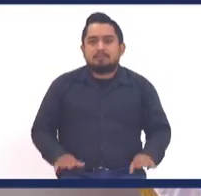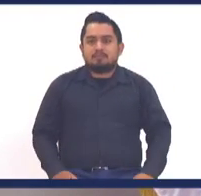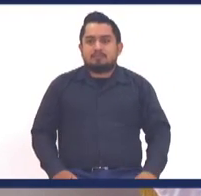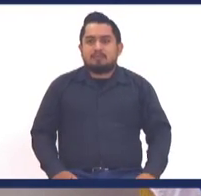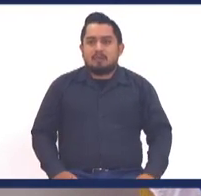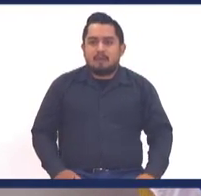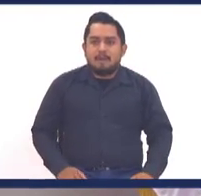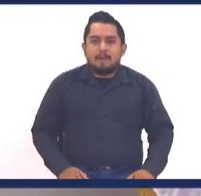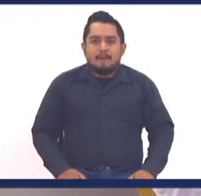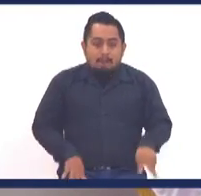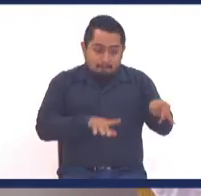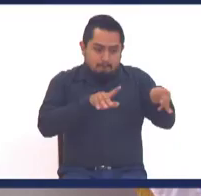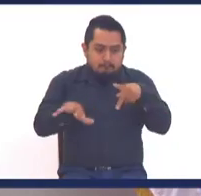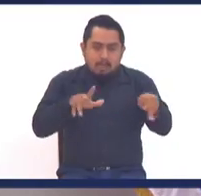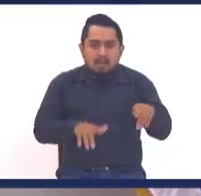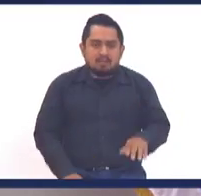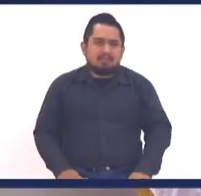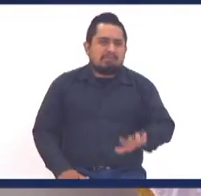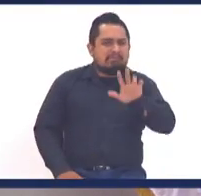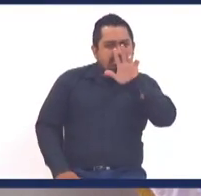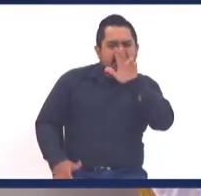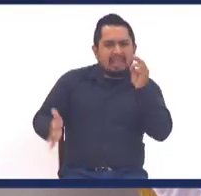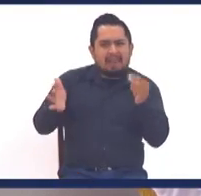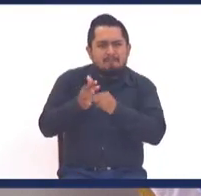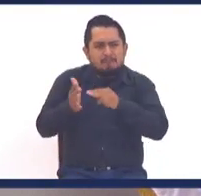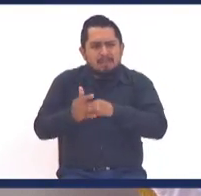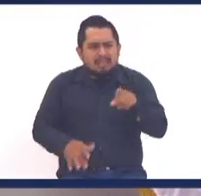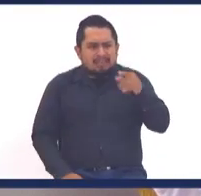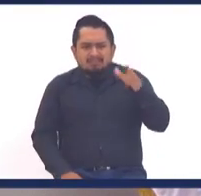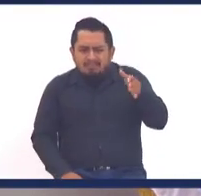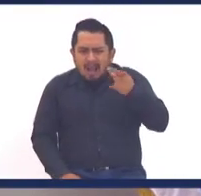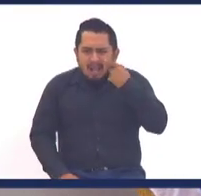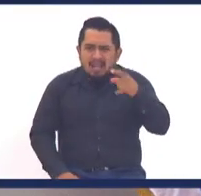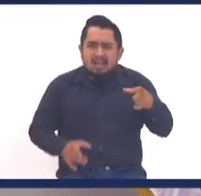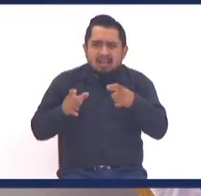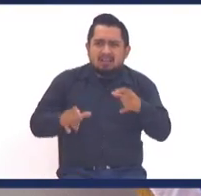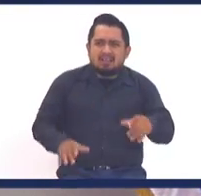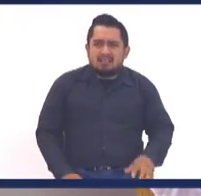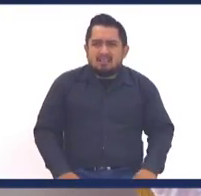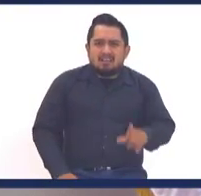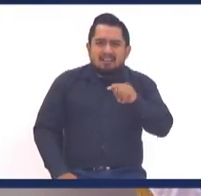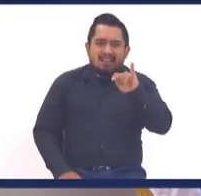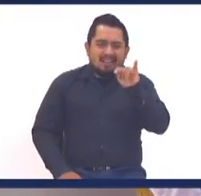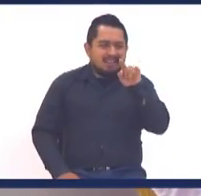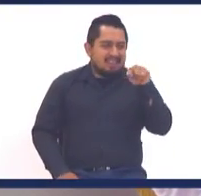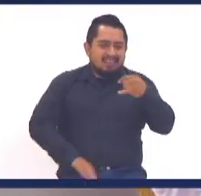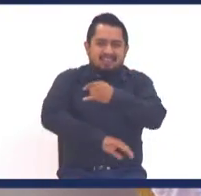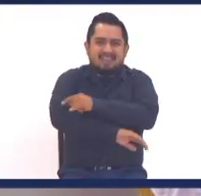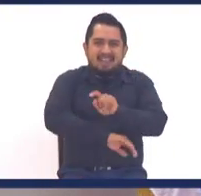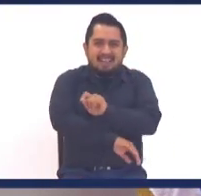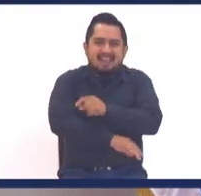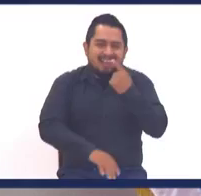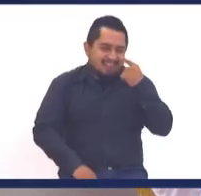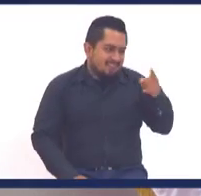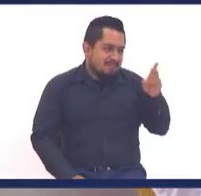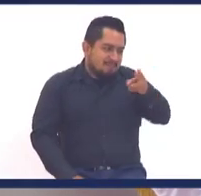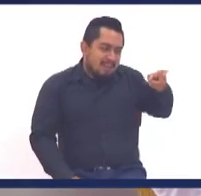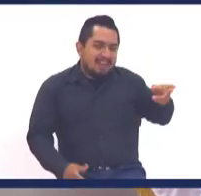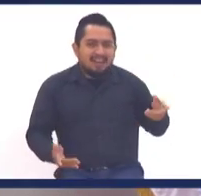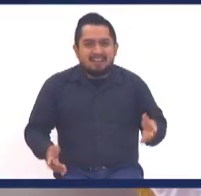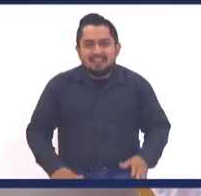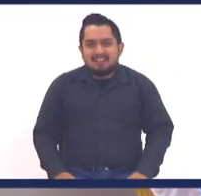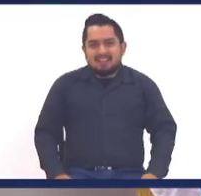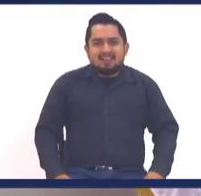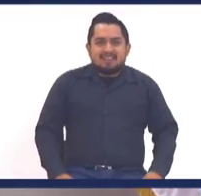y la hermana Pati, 300.211, pero bueno, y la tirza que anda la cola pues, pero bueno, no vamos a entrar en detalles, el